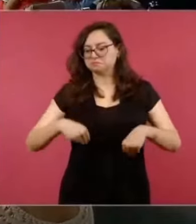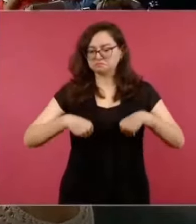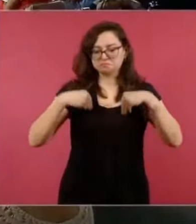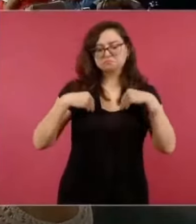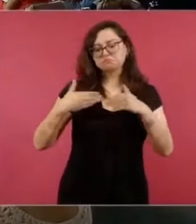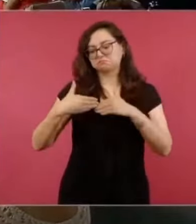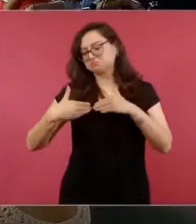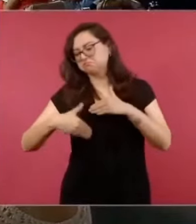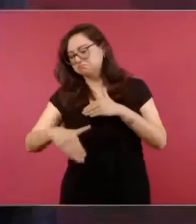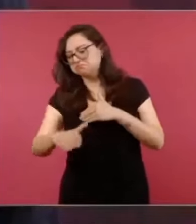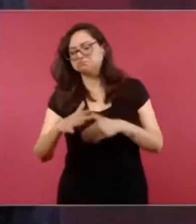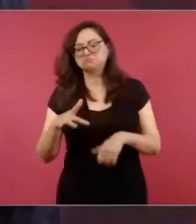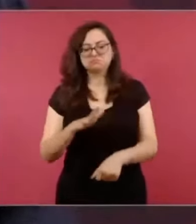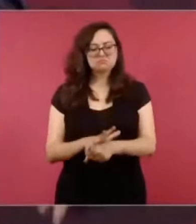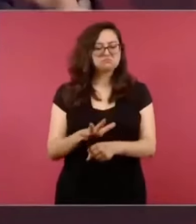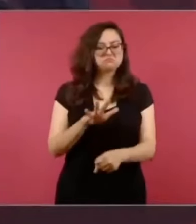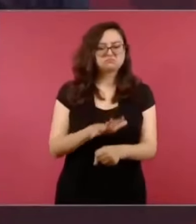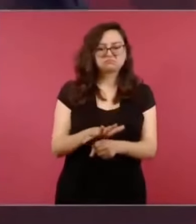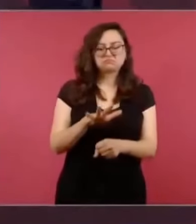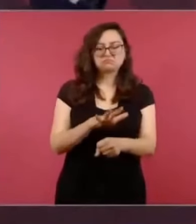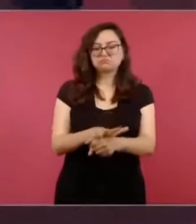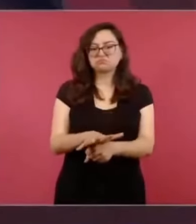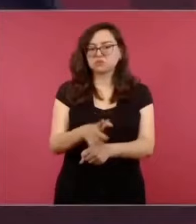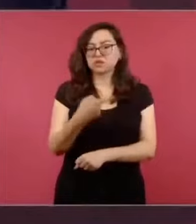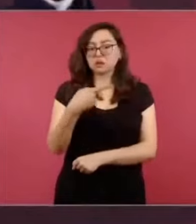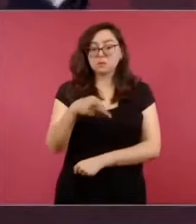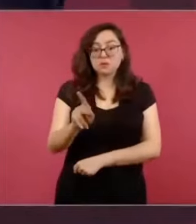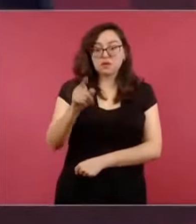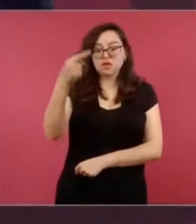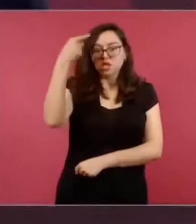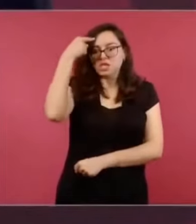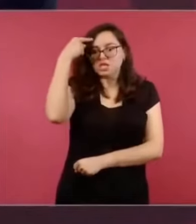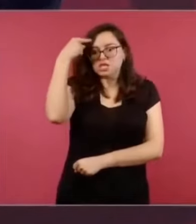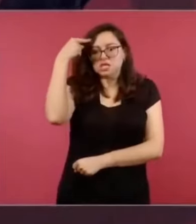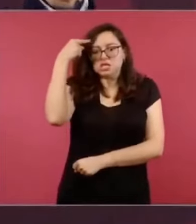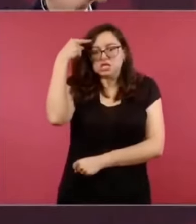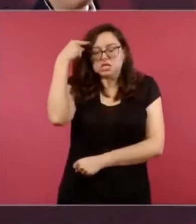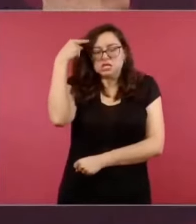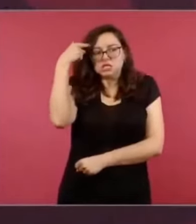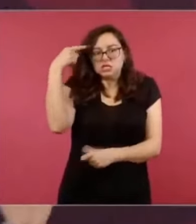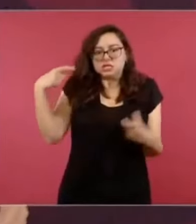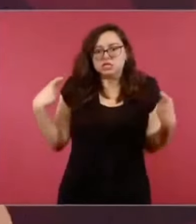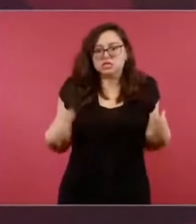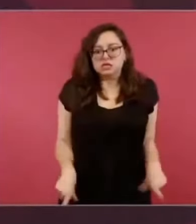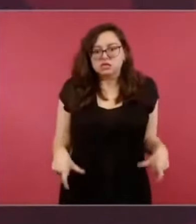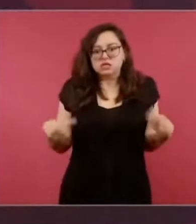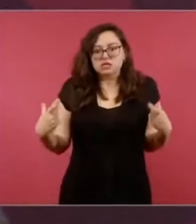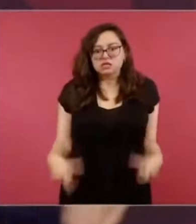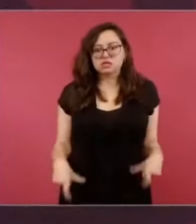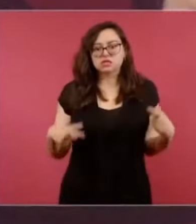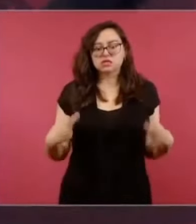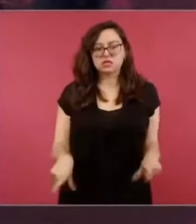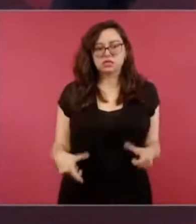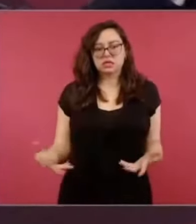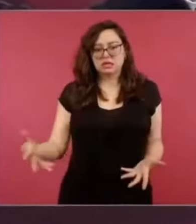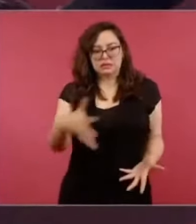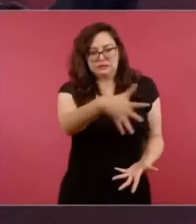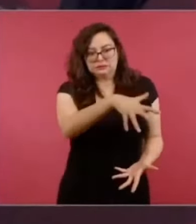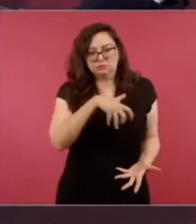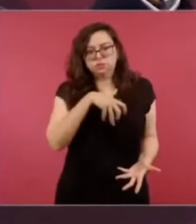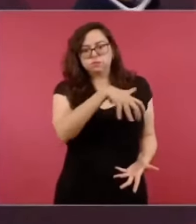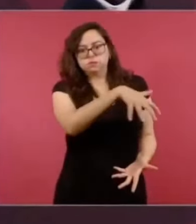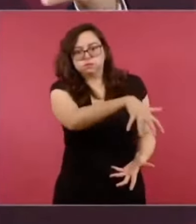básico, pero no tengo como aspiración acumular